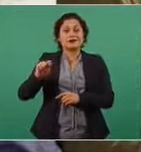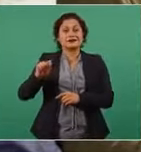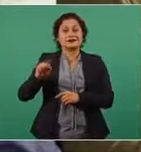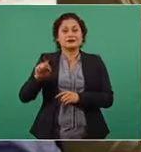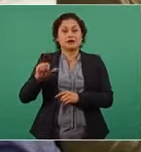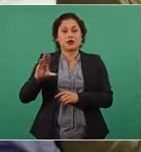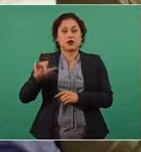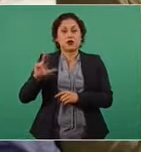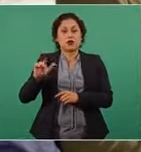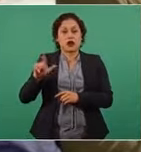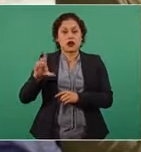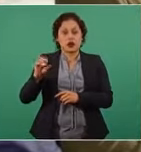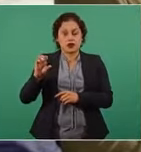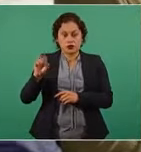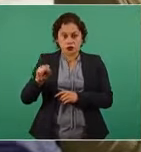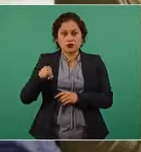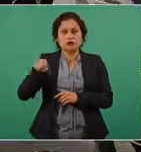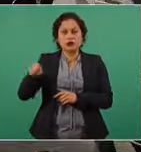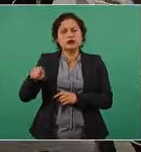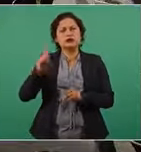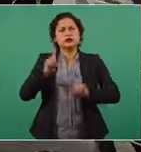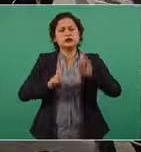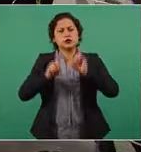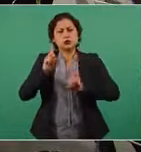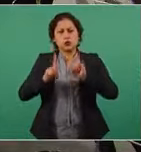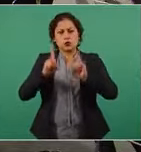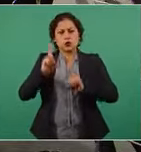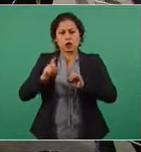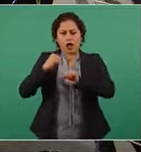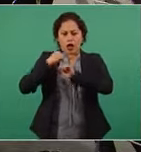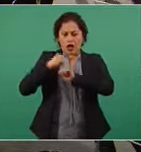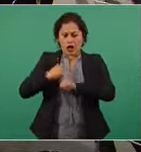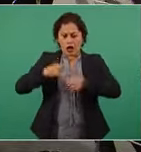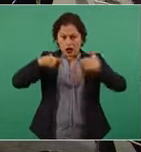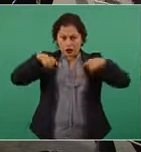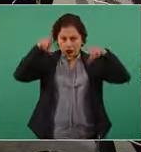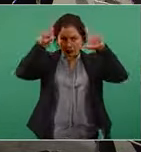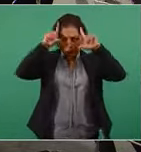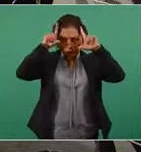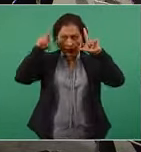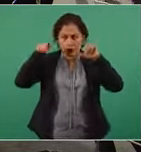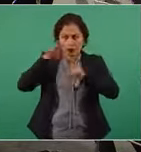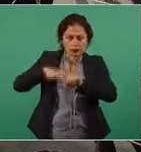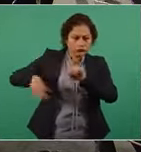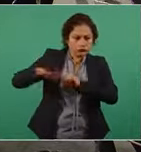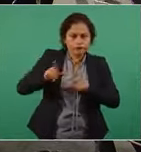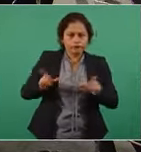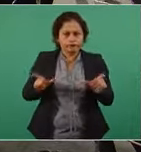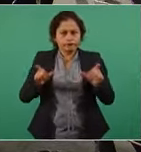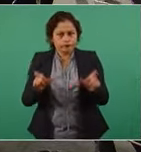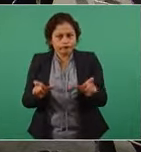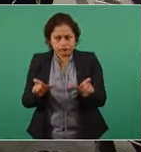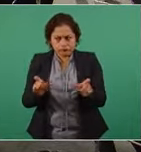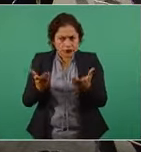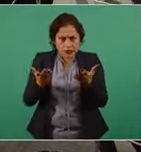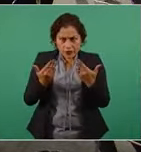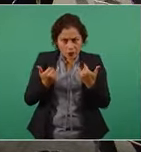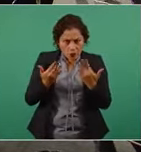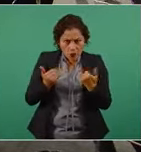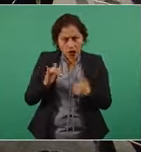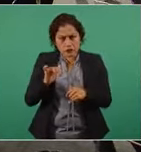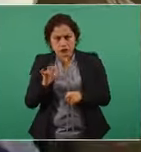si la policía naval dejará de seguir brindando seguridad a la población, debido a que, bueno, pues en el municipio